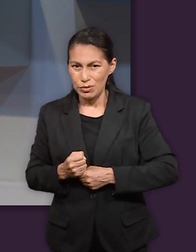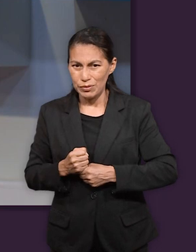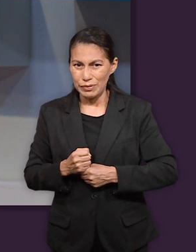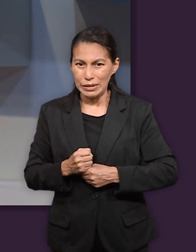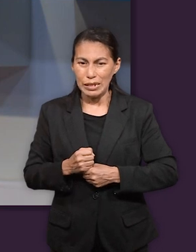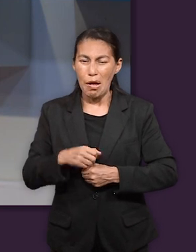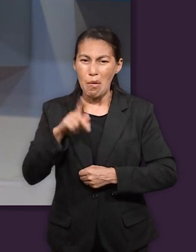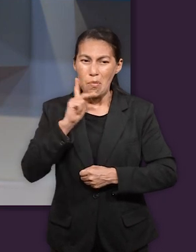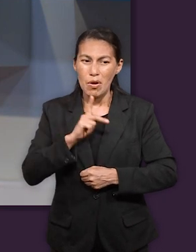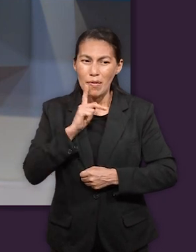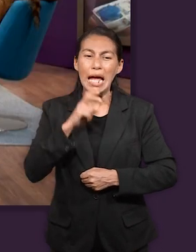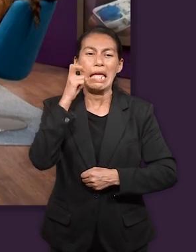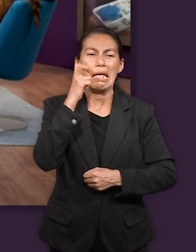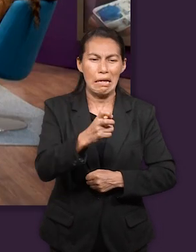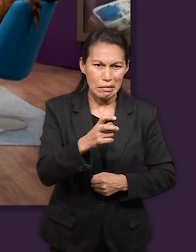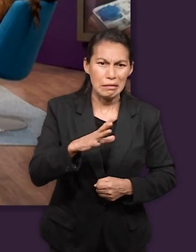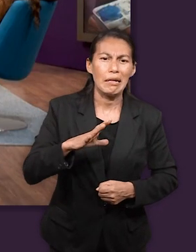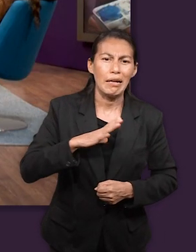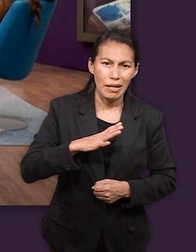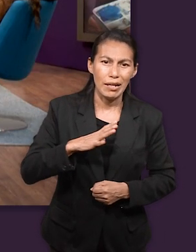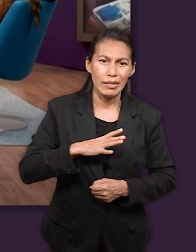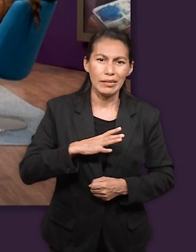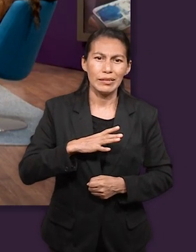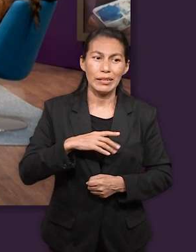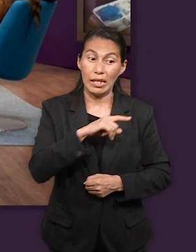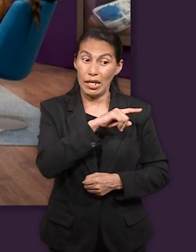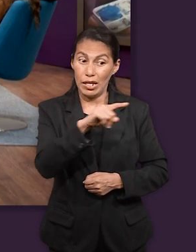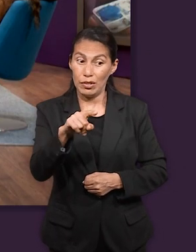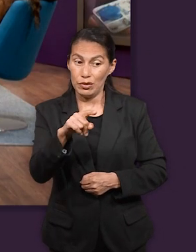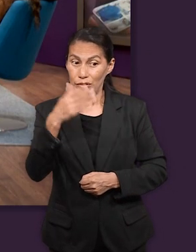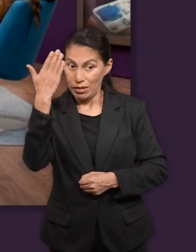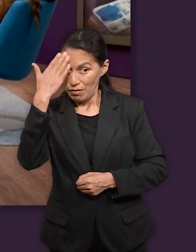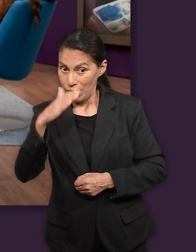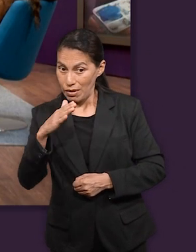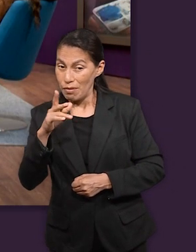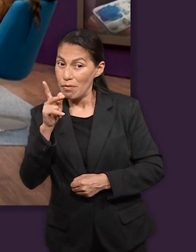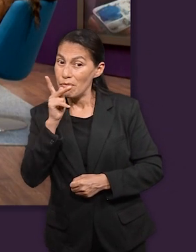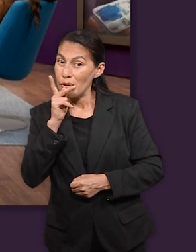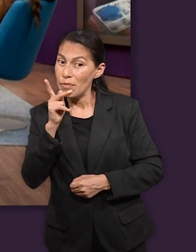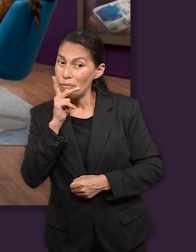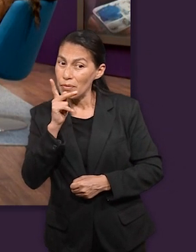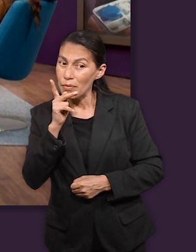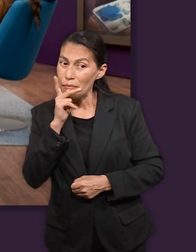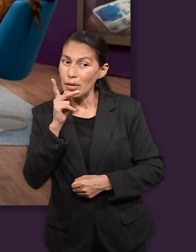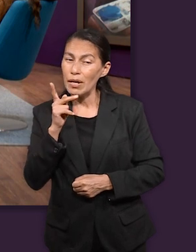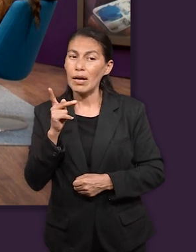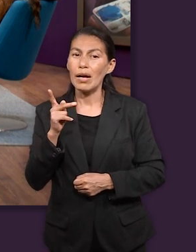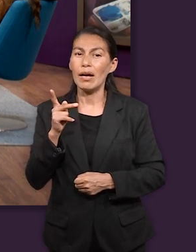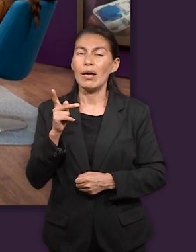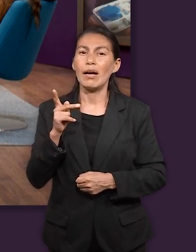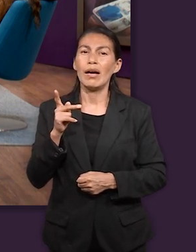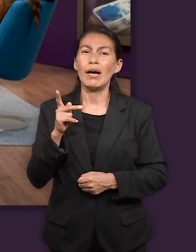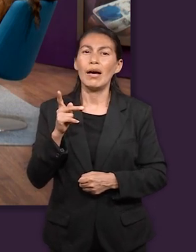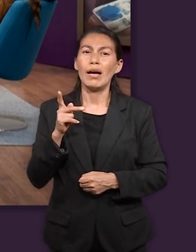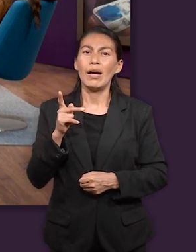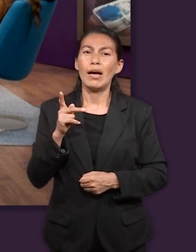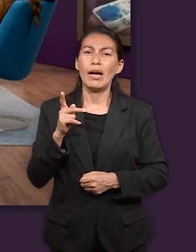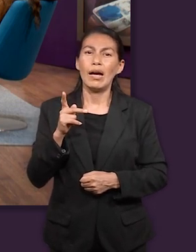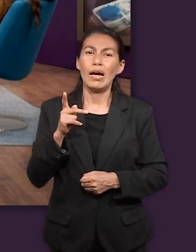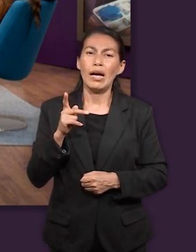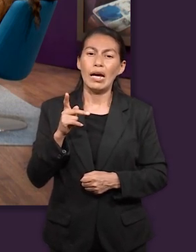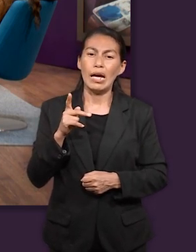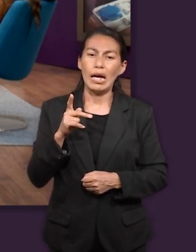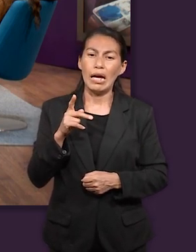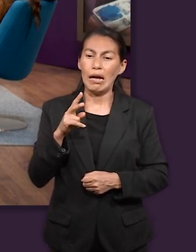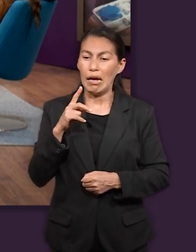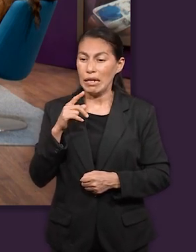retenido esa es la prueba que les pone estaban sabían que su padre pues eso